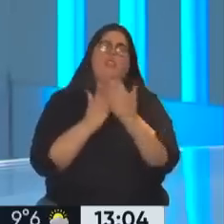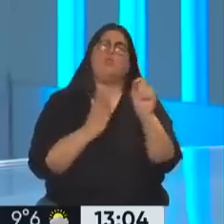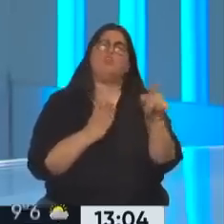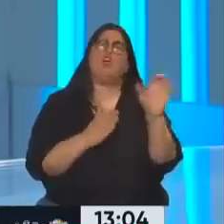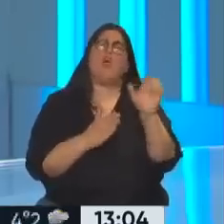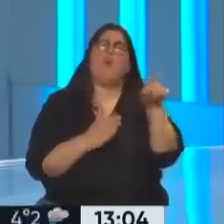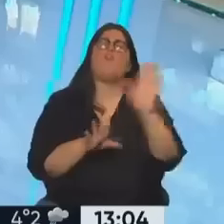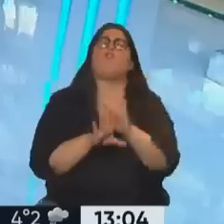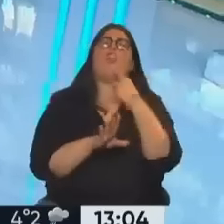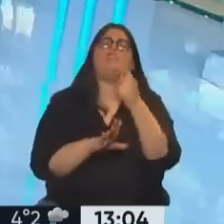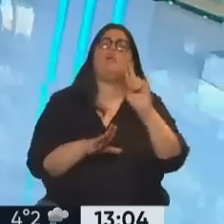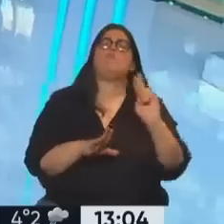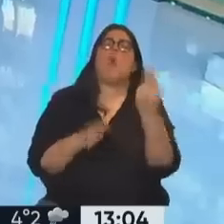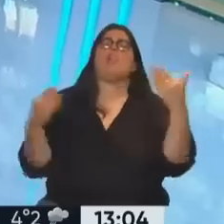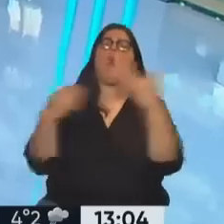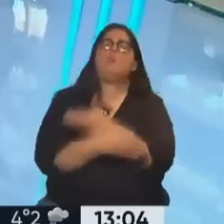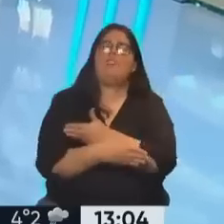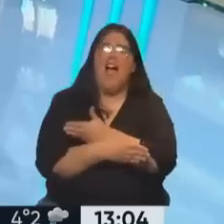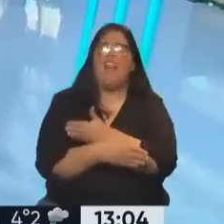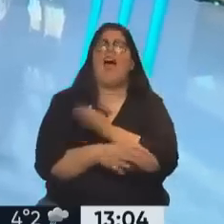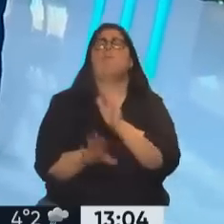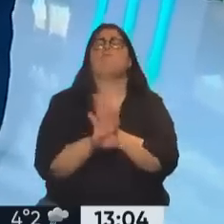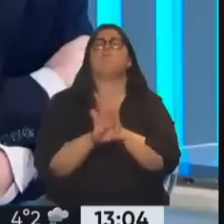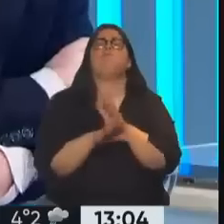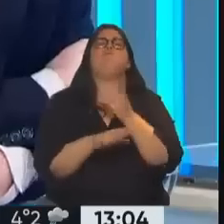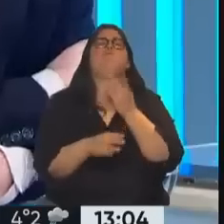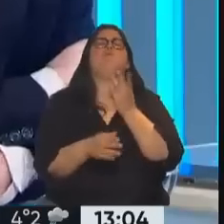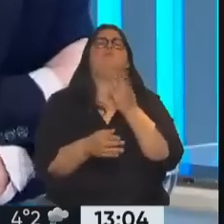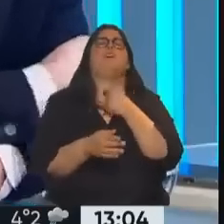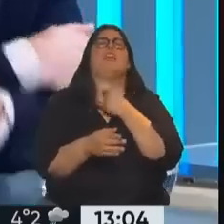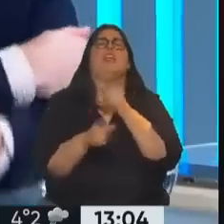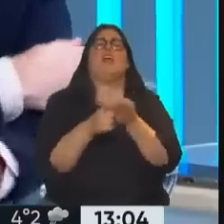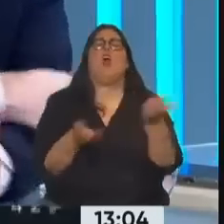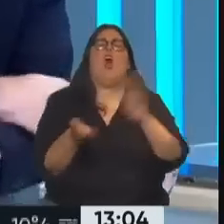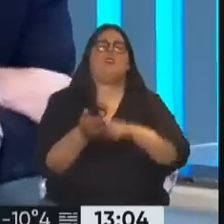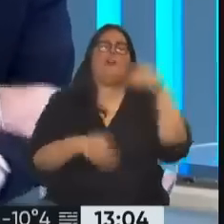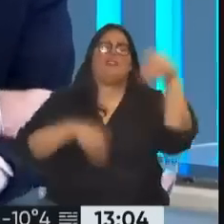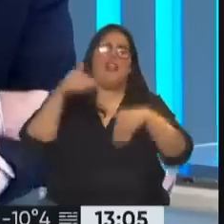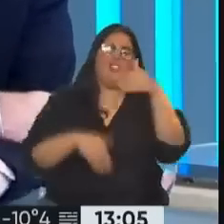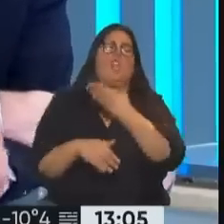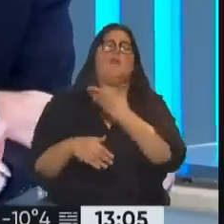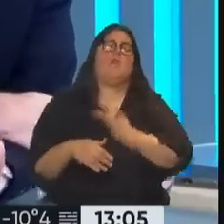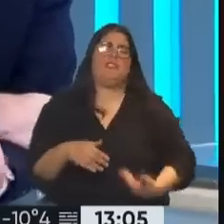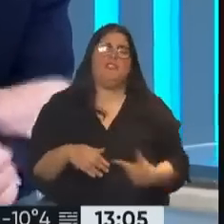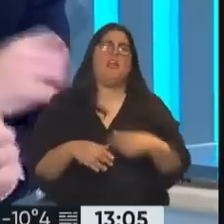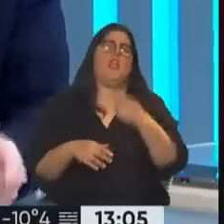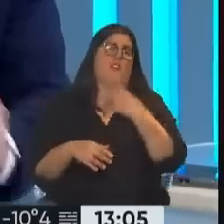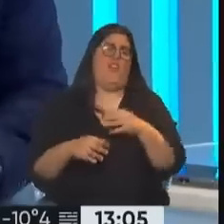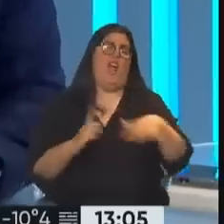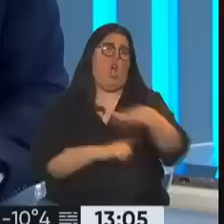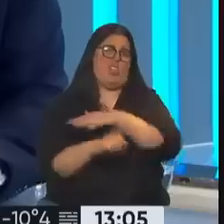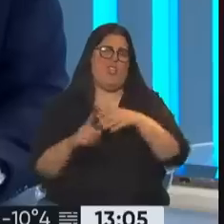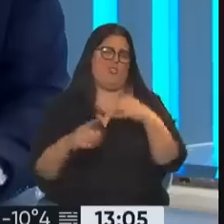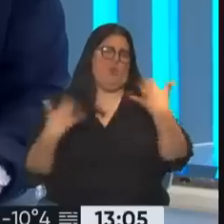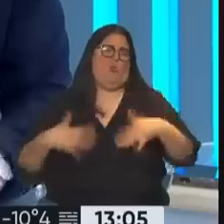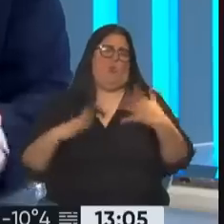muerte cruzada, básicamente el llamado a elecciones parlamentarias y presidenciales, ante un contexto de una crisis muy fuerte, económica, pero también en